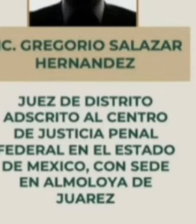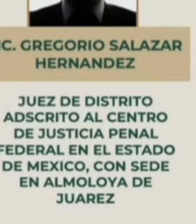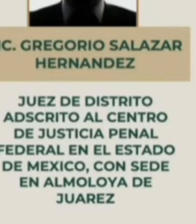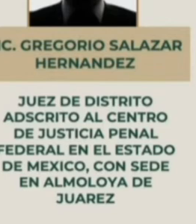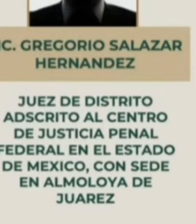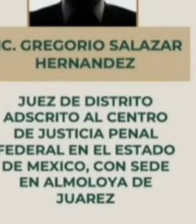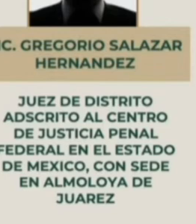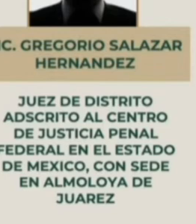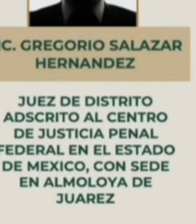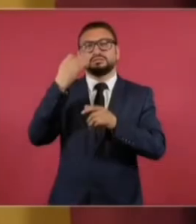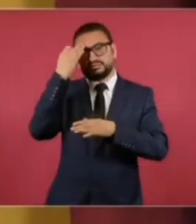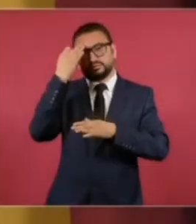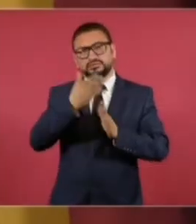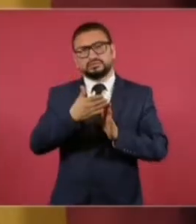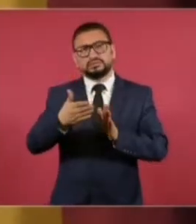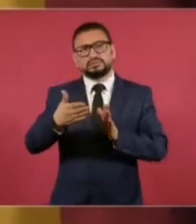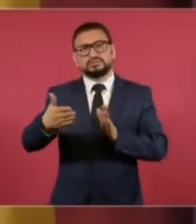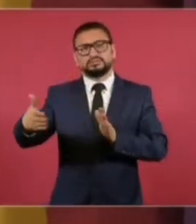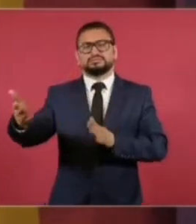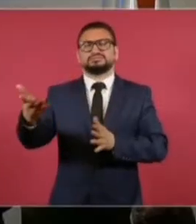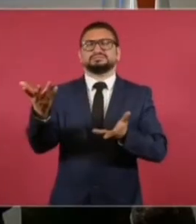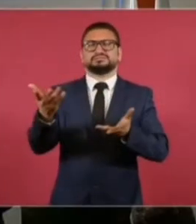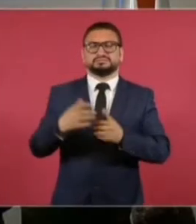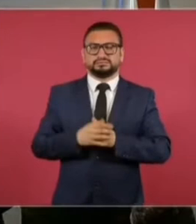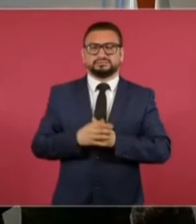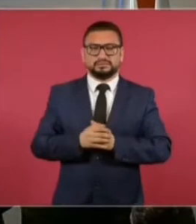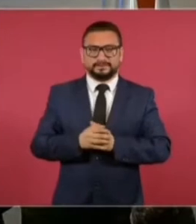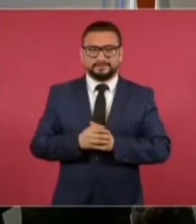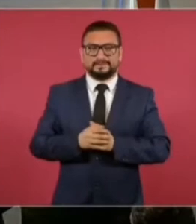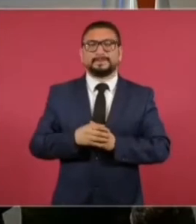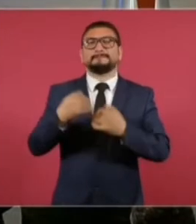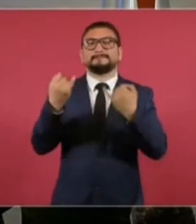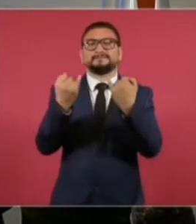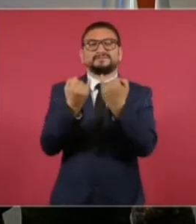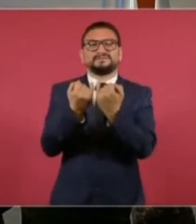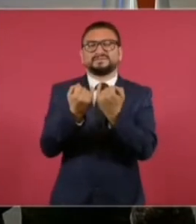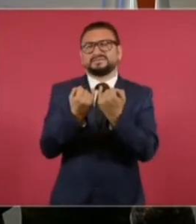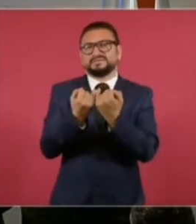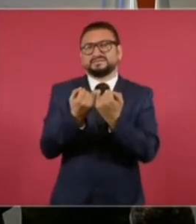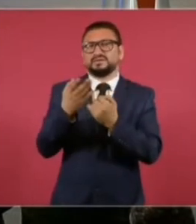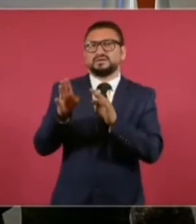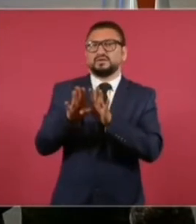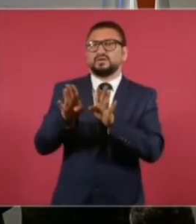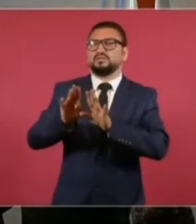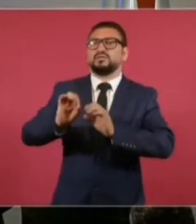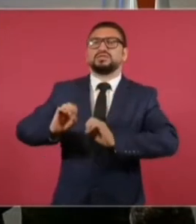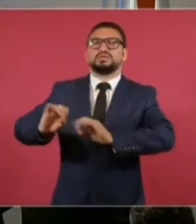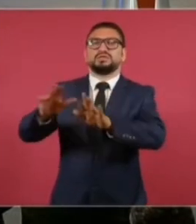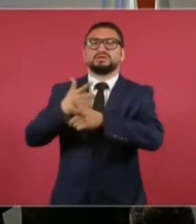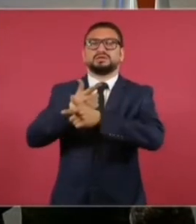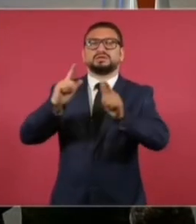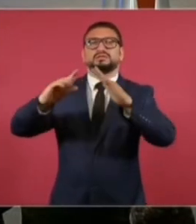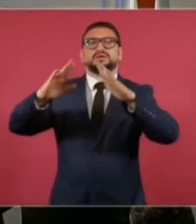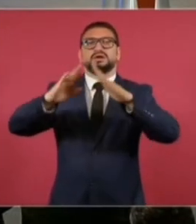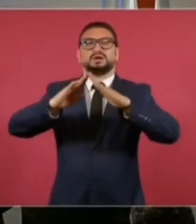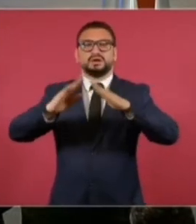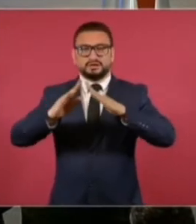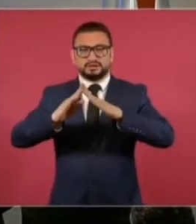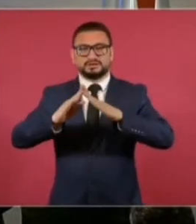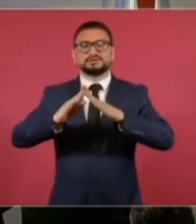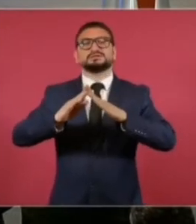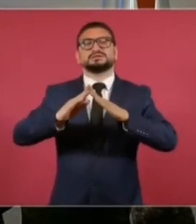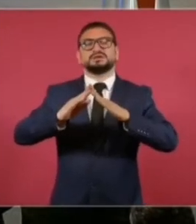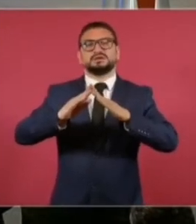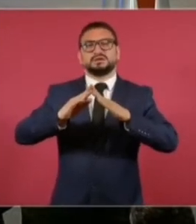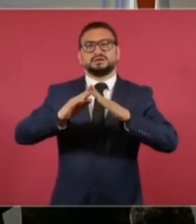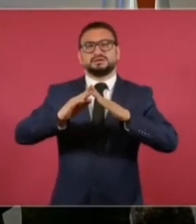pendiente. Entonces, aparte de que le da una libertad a domicilio de